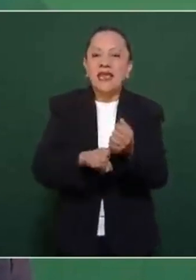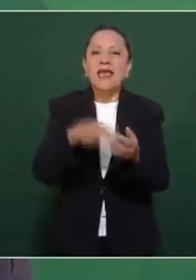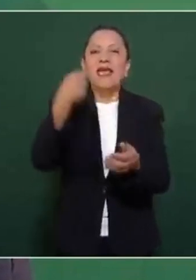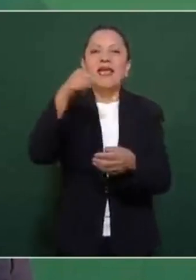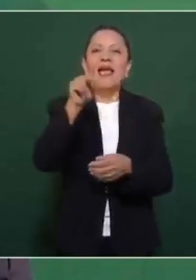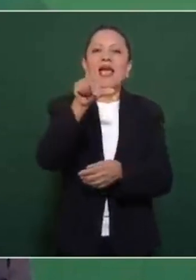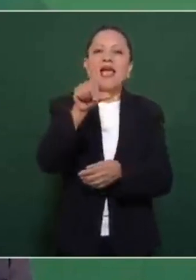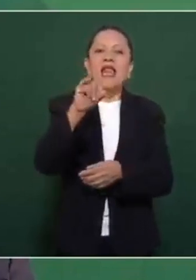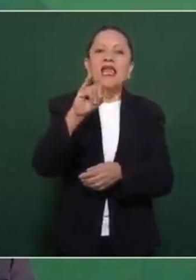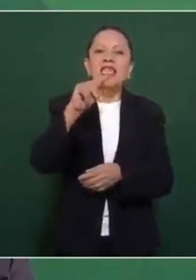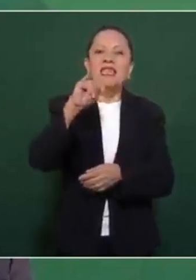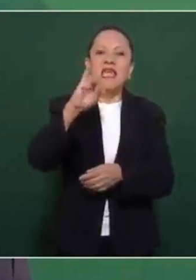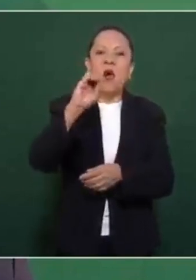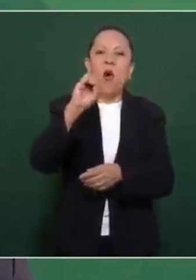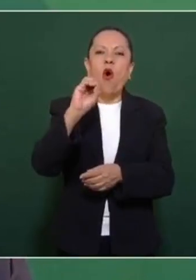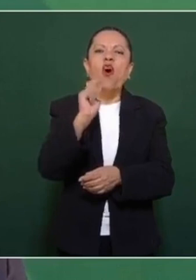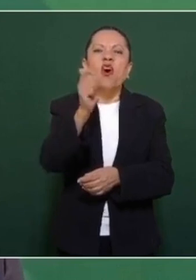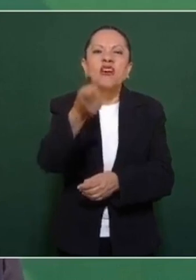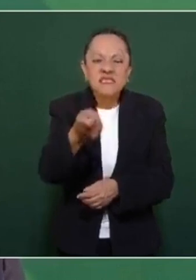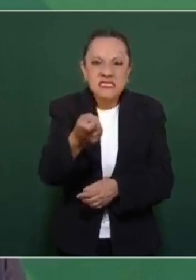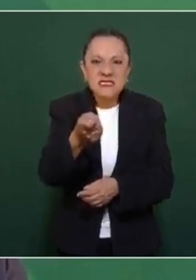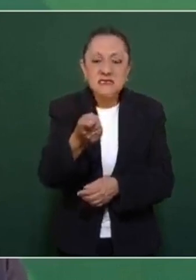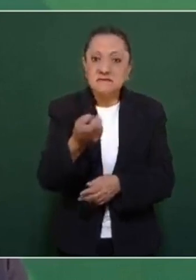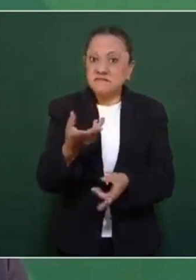porque no se quiere hablar de eso.